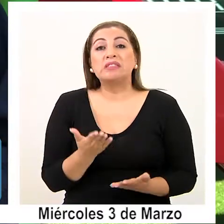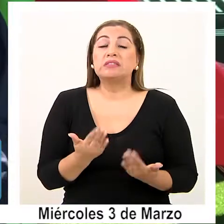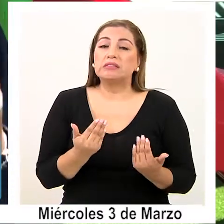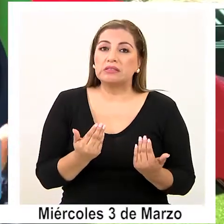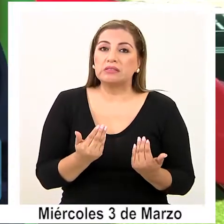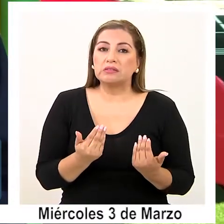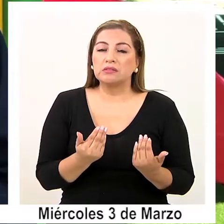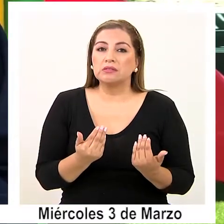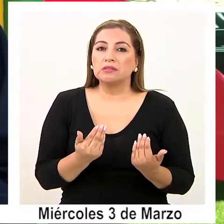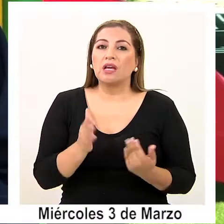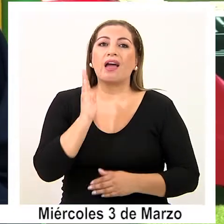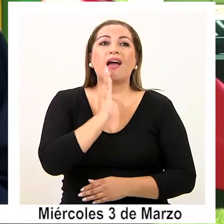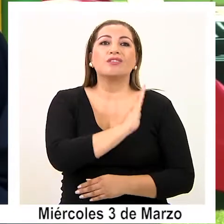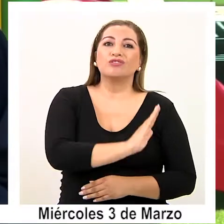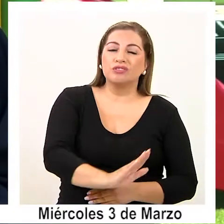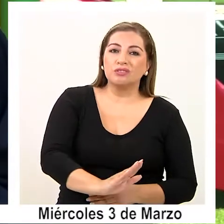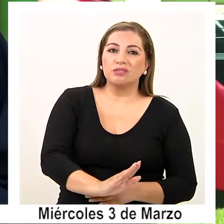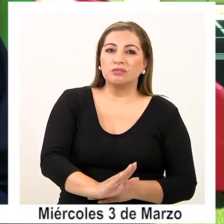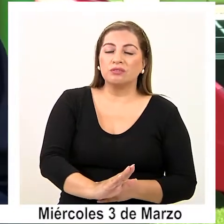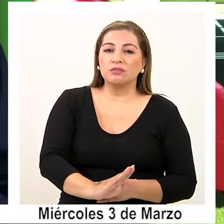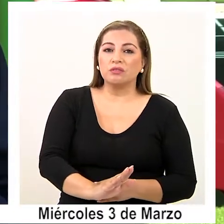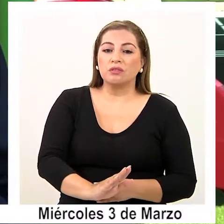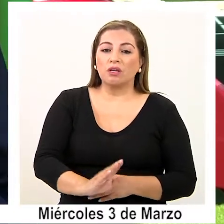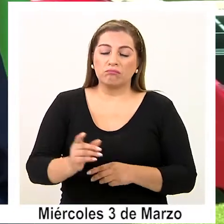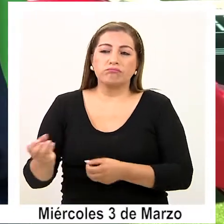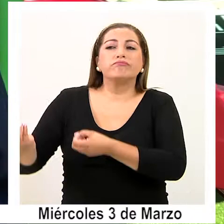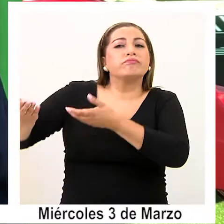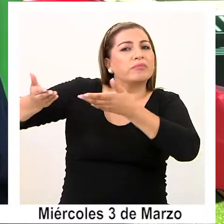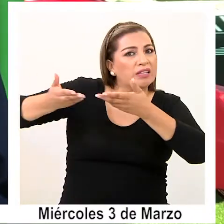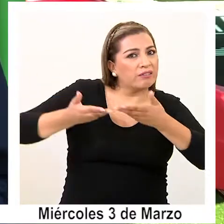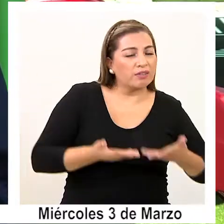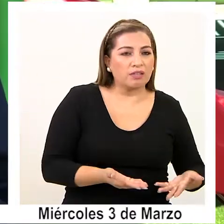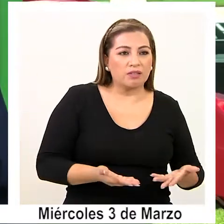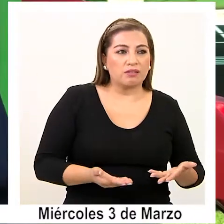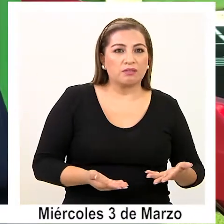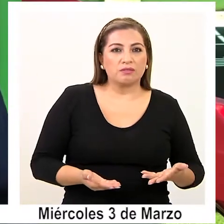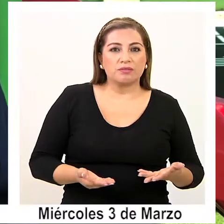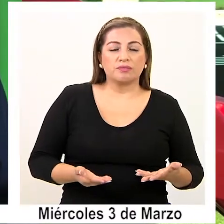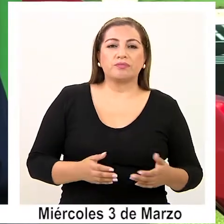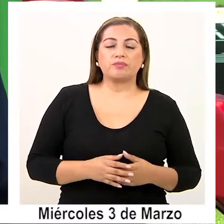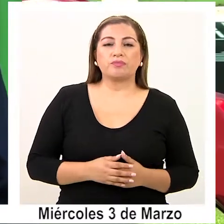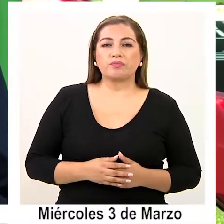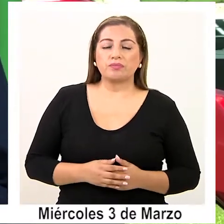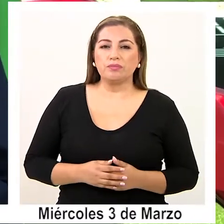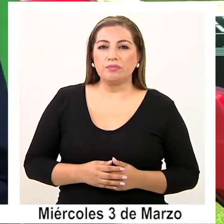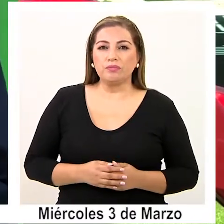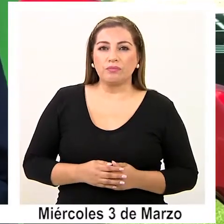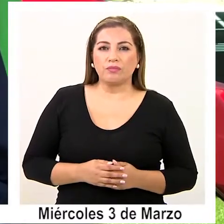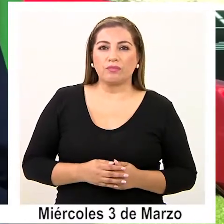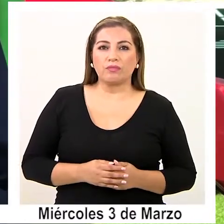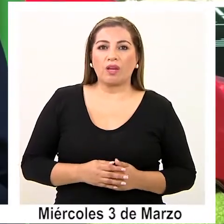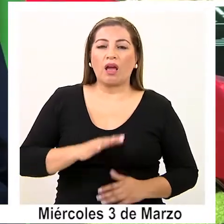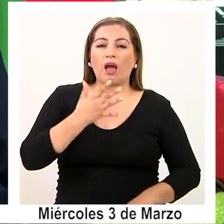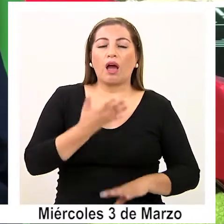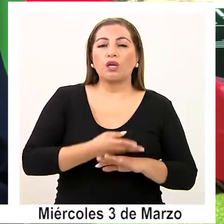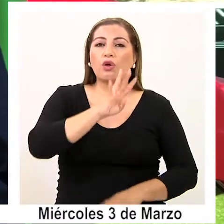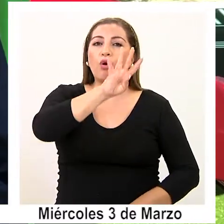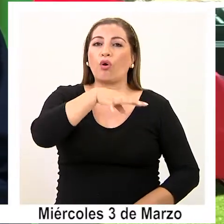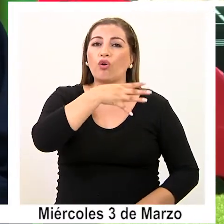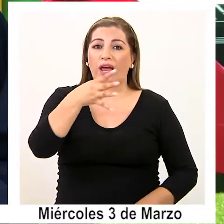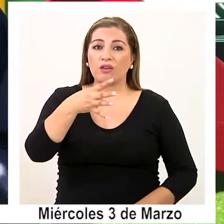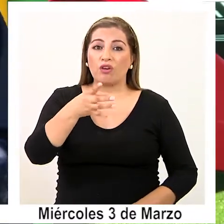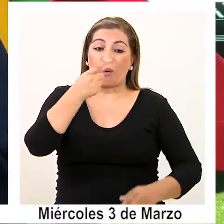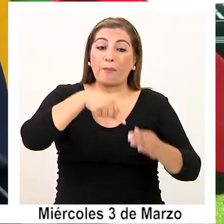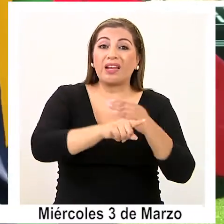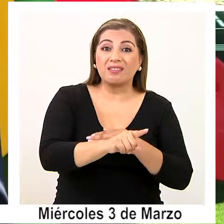hay una priorización de niños y niñas que se hace y se les dan las indicaciones para el ingreso. Van a haber horarios de ingreso y de salida